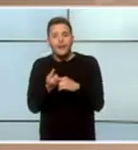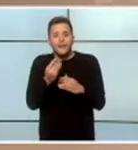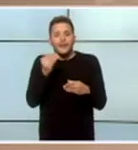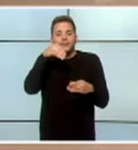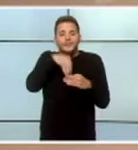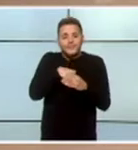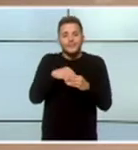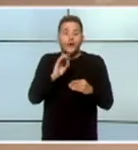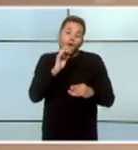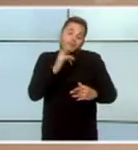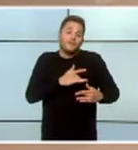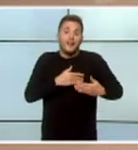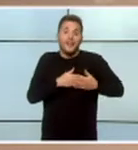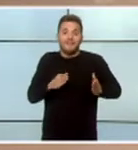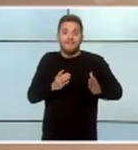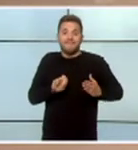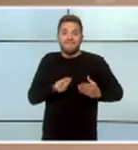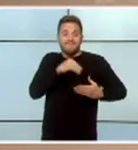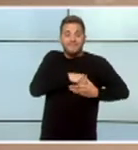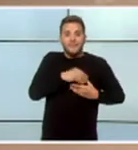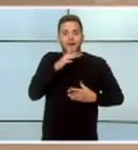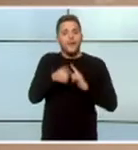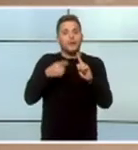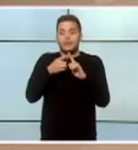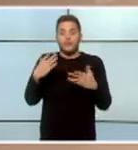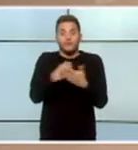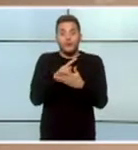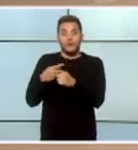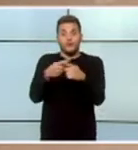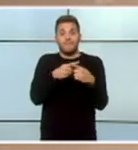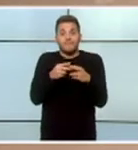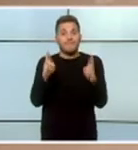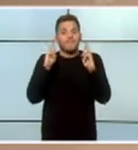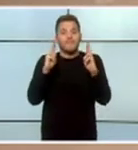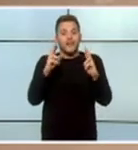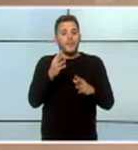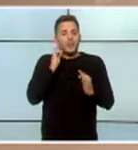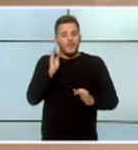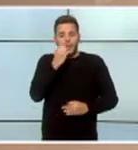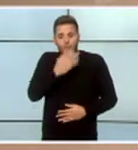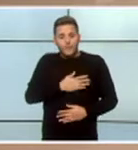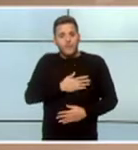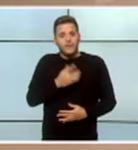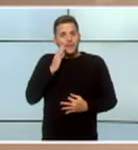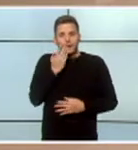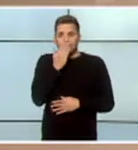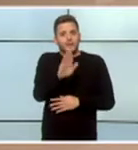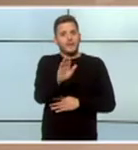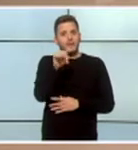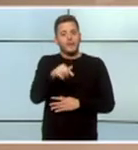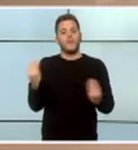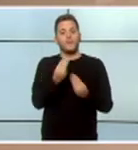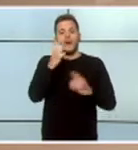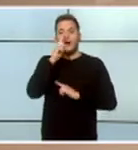corazón, si me lo permitís... ...para desearos lo que nos deseamos entre todos... ...de buena voluntad en estas fechas... ...lo mejor para el año